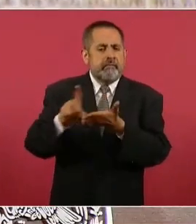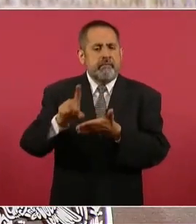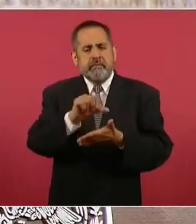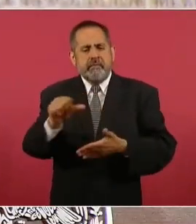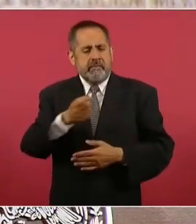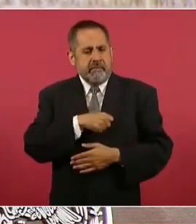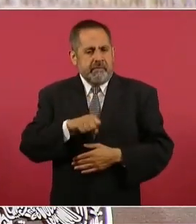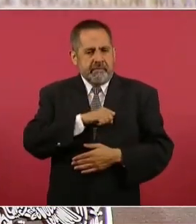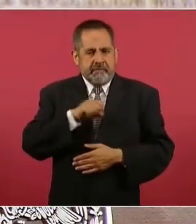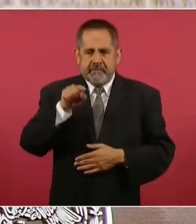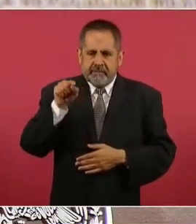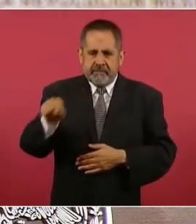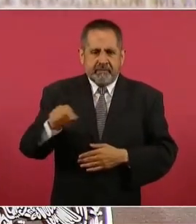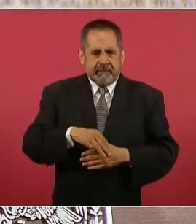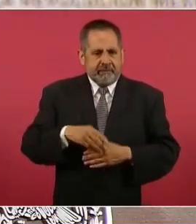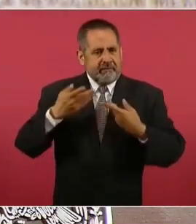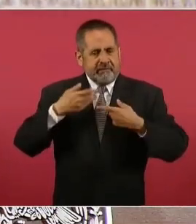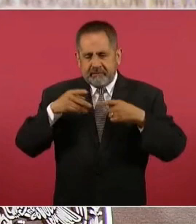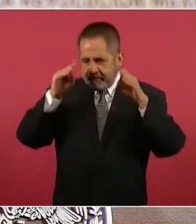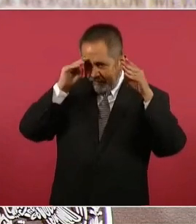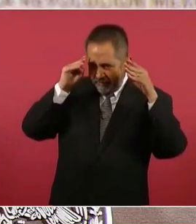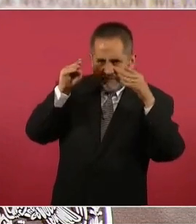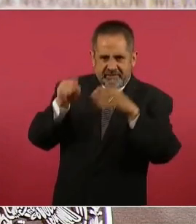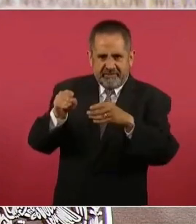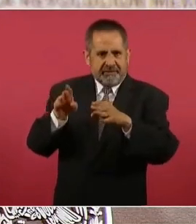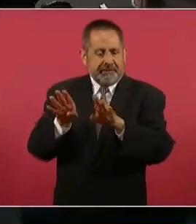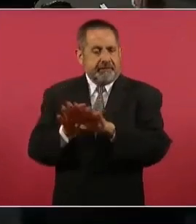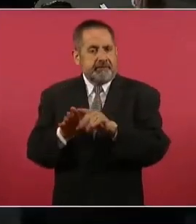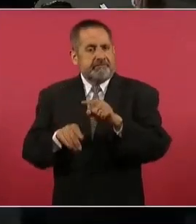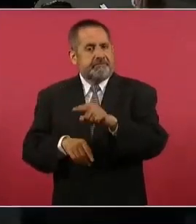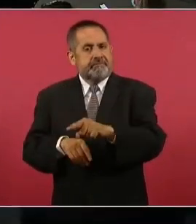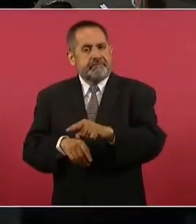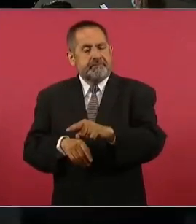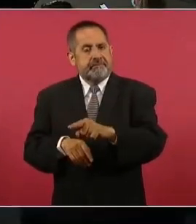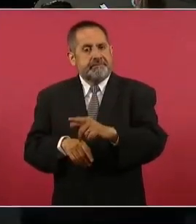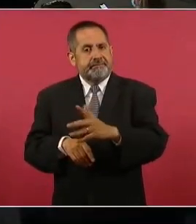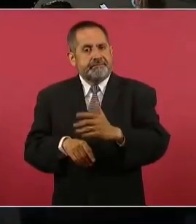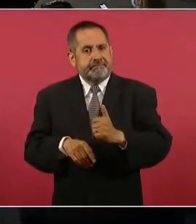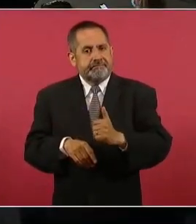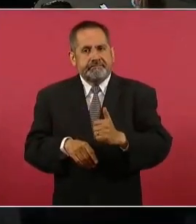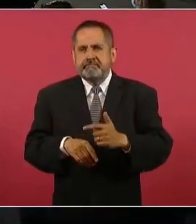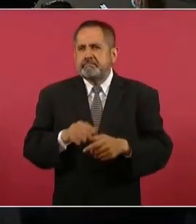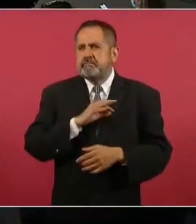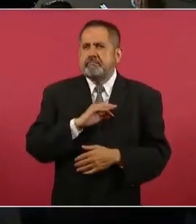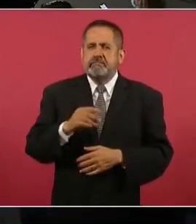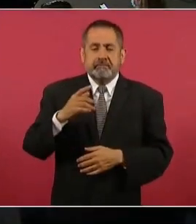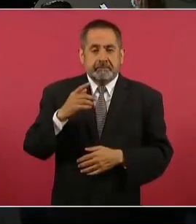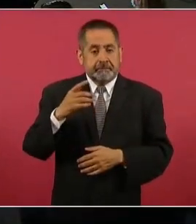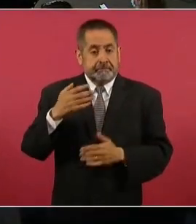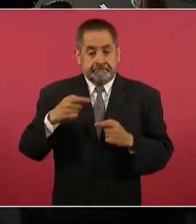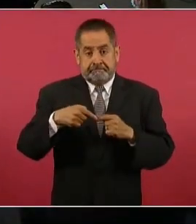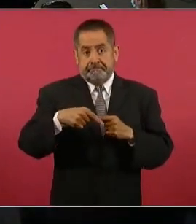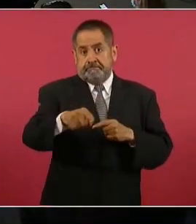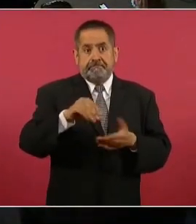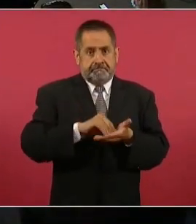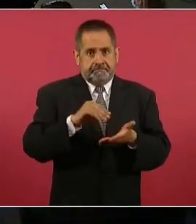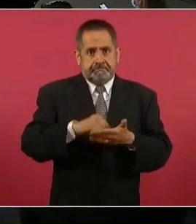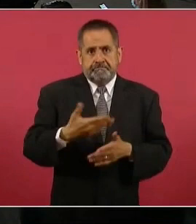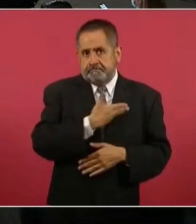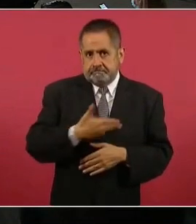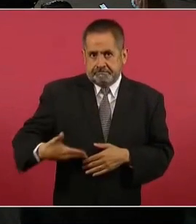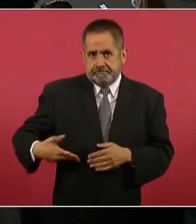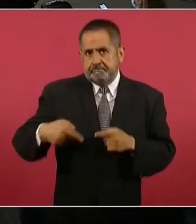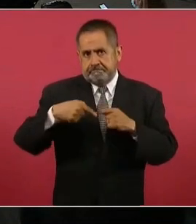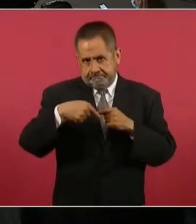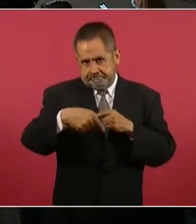Nos vamos a dedicar durante el tiempo que falta del